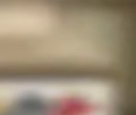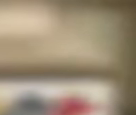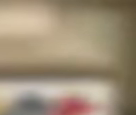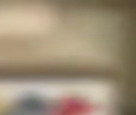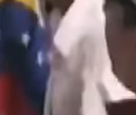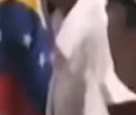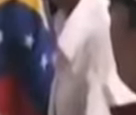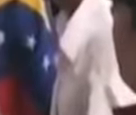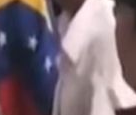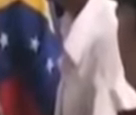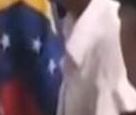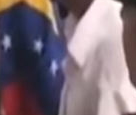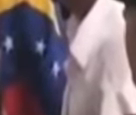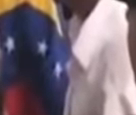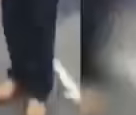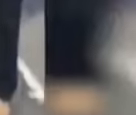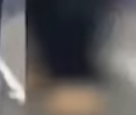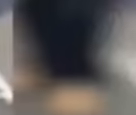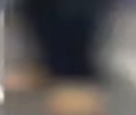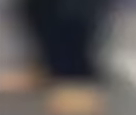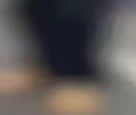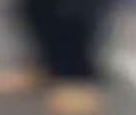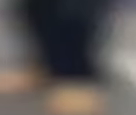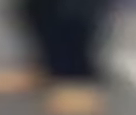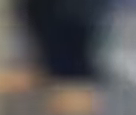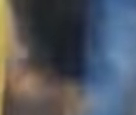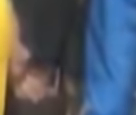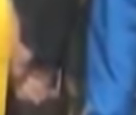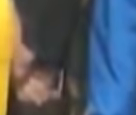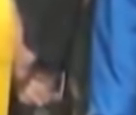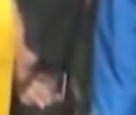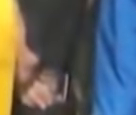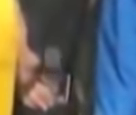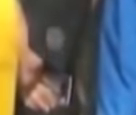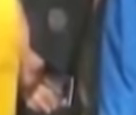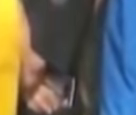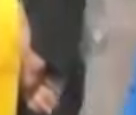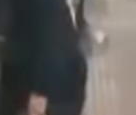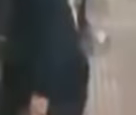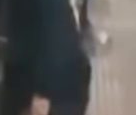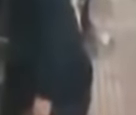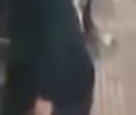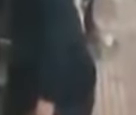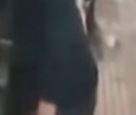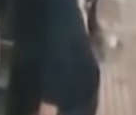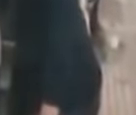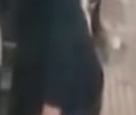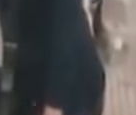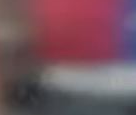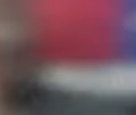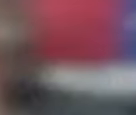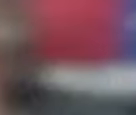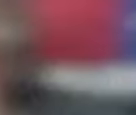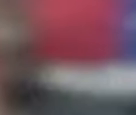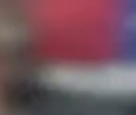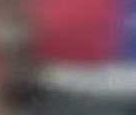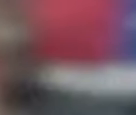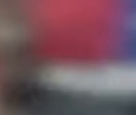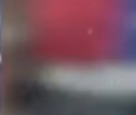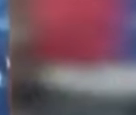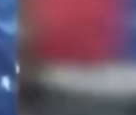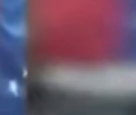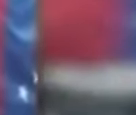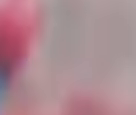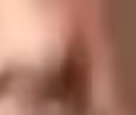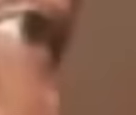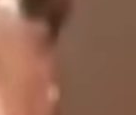democracia socialista lo que debe ser la verdadera participación del pueblo este pueblo de Chávez este pueblo de Nicolás Maduro por esa nueva sociedad